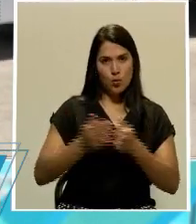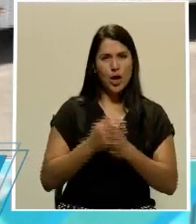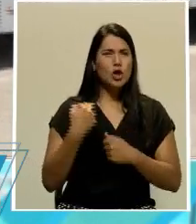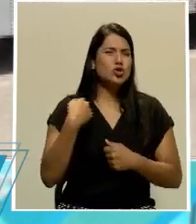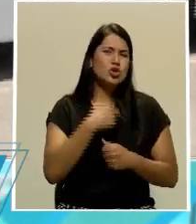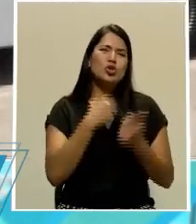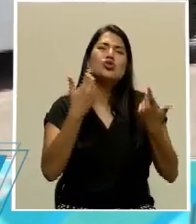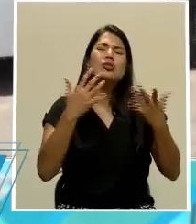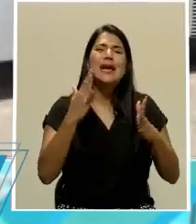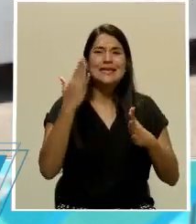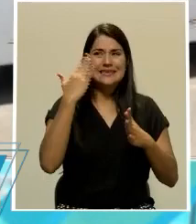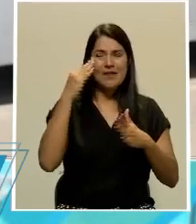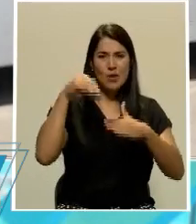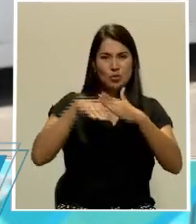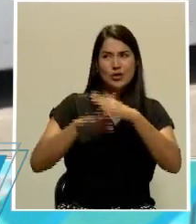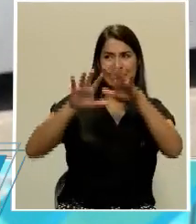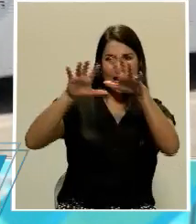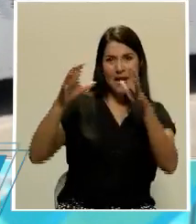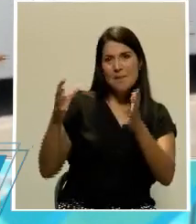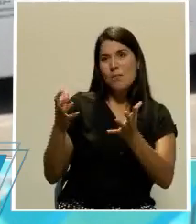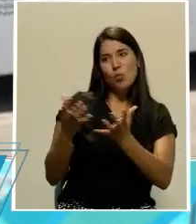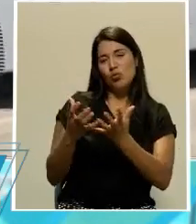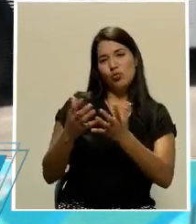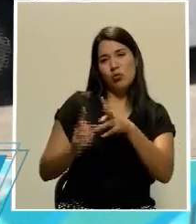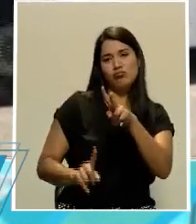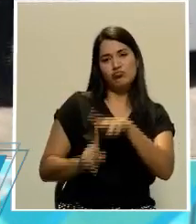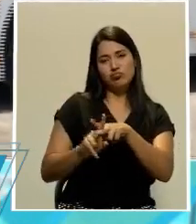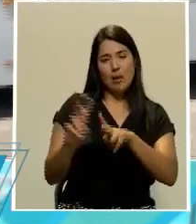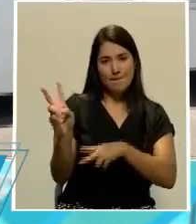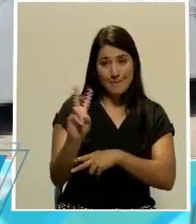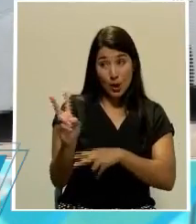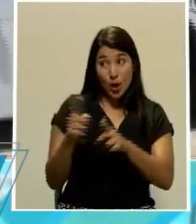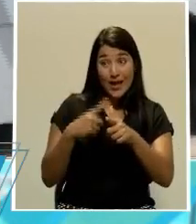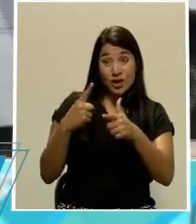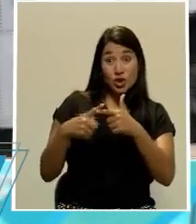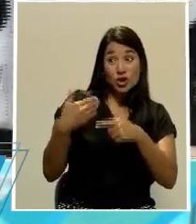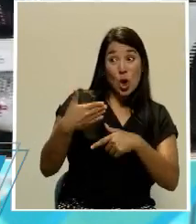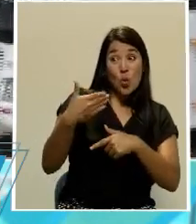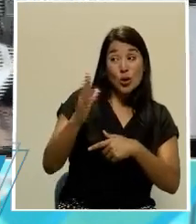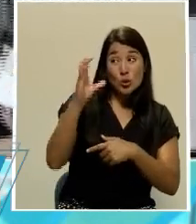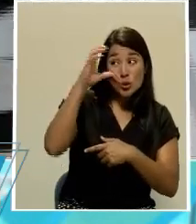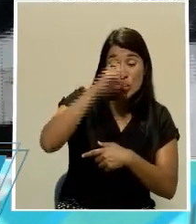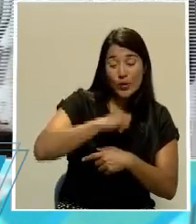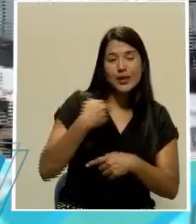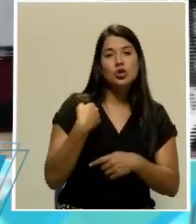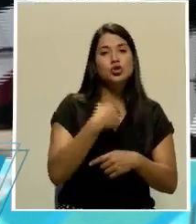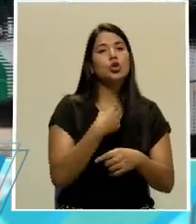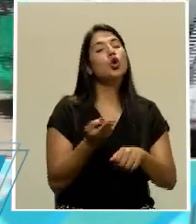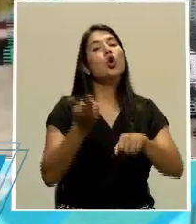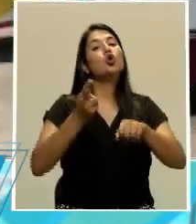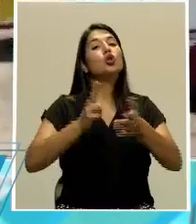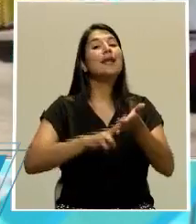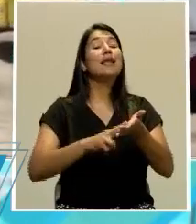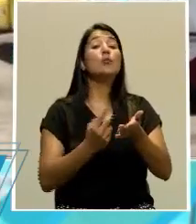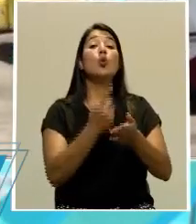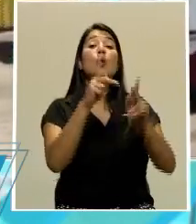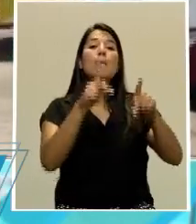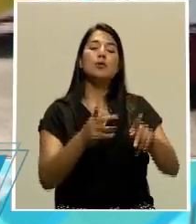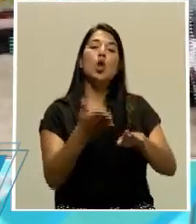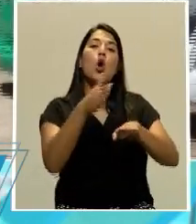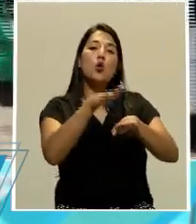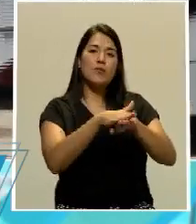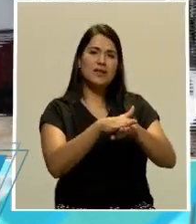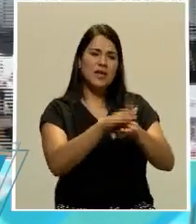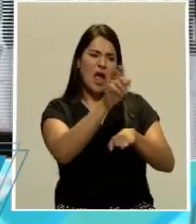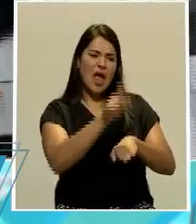contratamos a una persona experta que da servicios a la OITEN sobre este tema y establecimos una serie